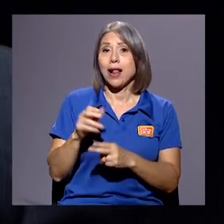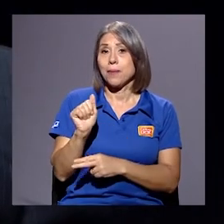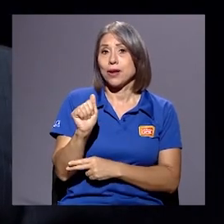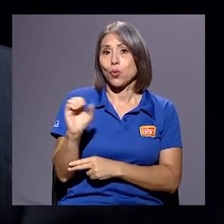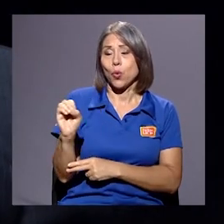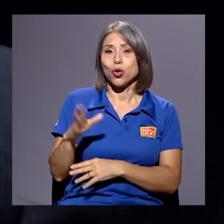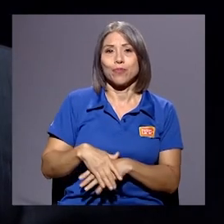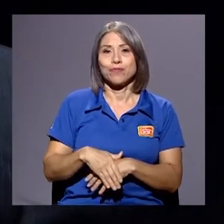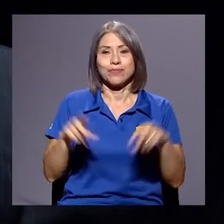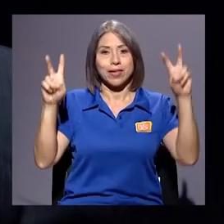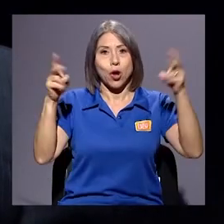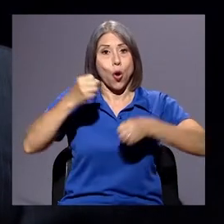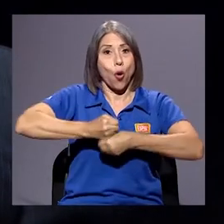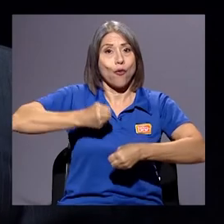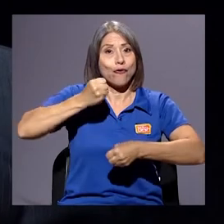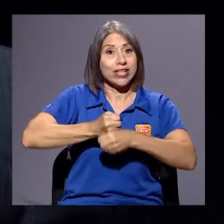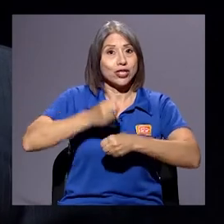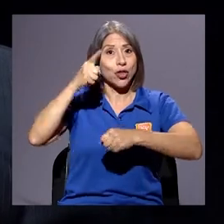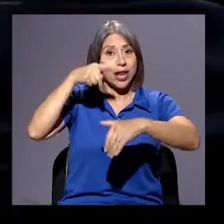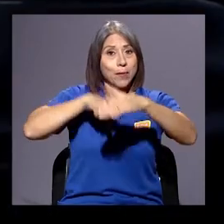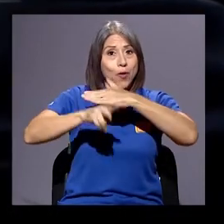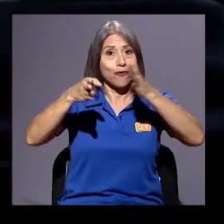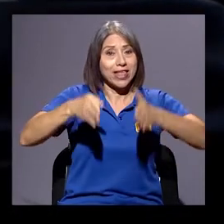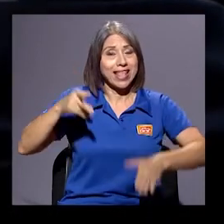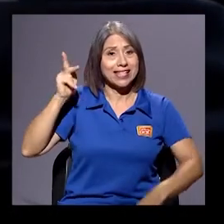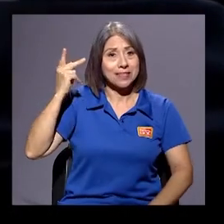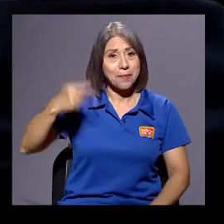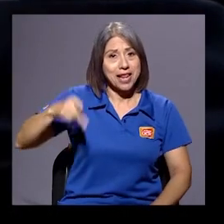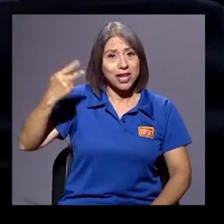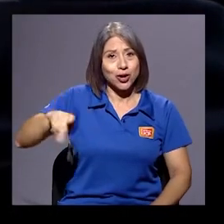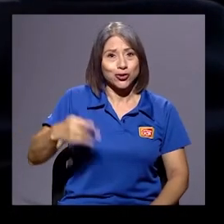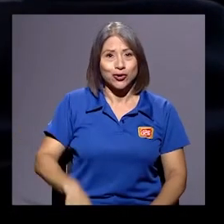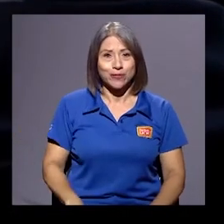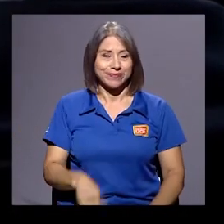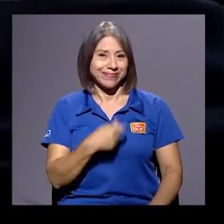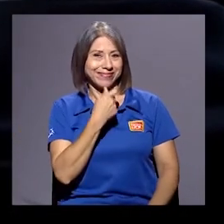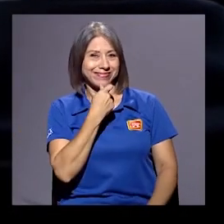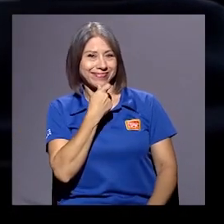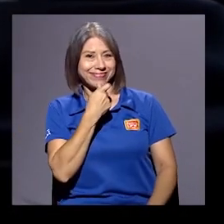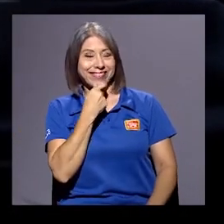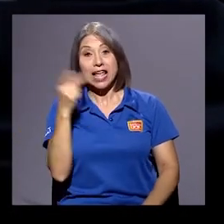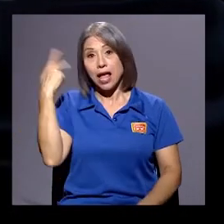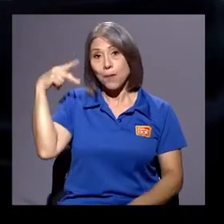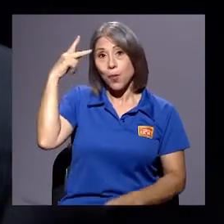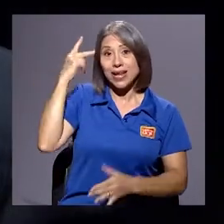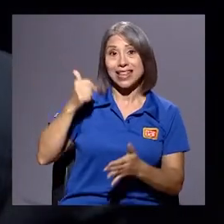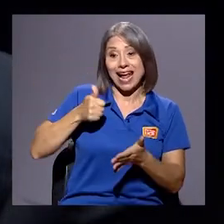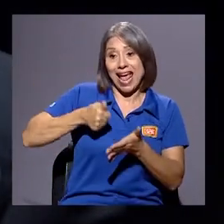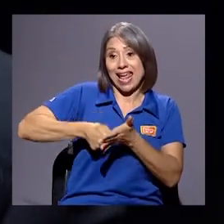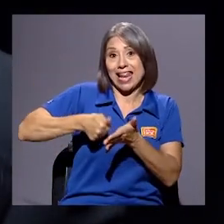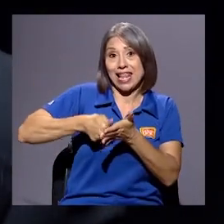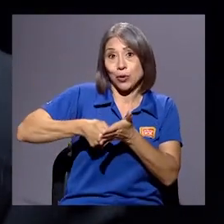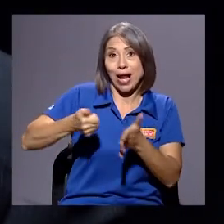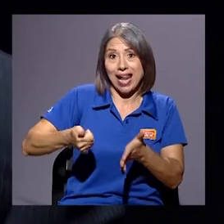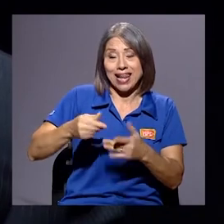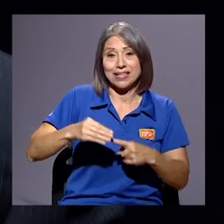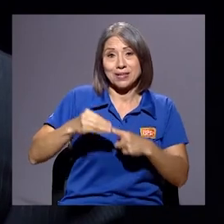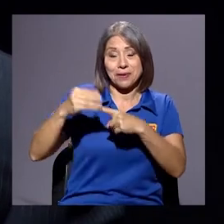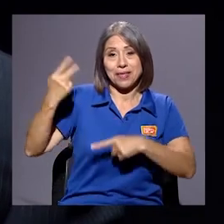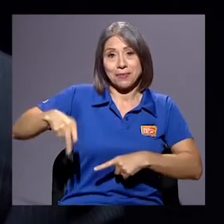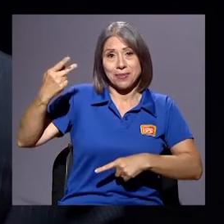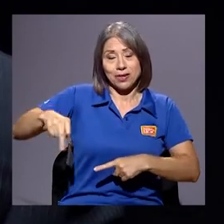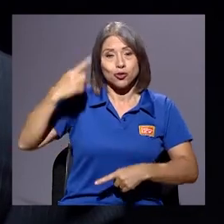oficio de profeta es peligroso. Y en política electoral es especialmente peligroso. Porque no podemos leer,